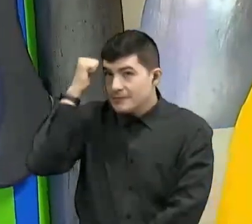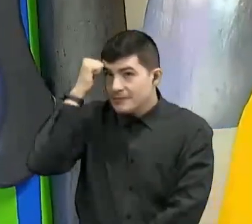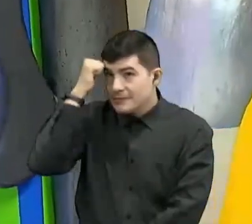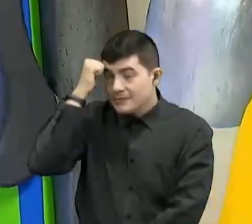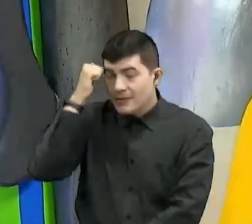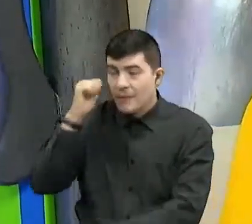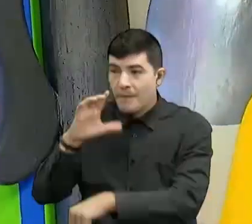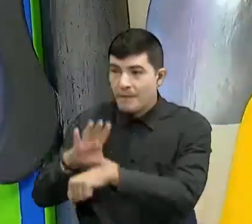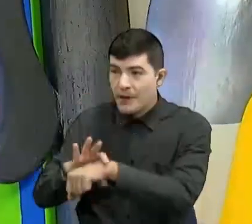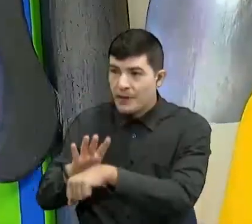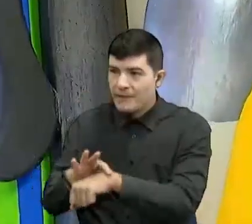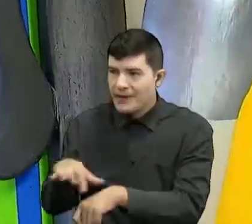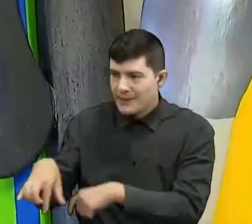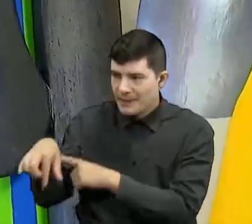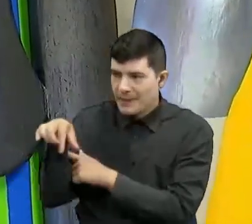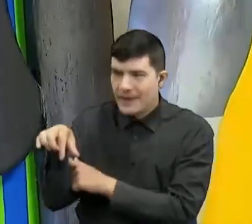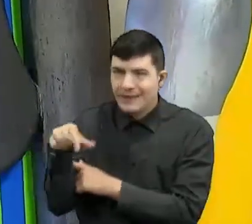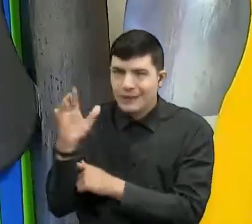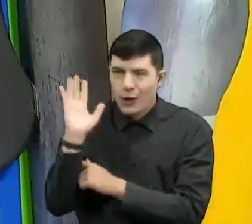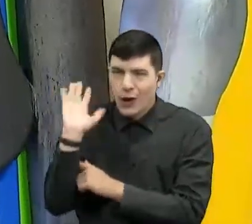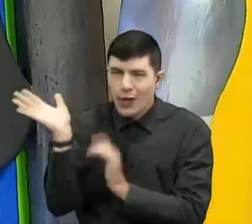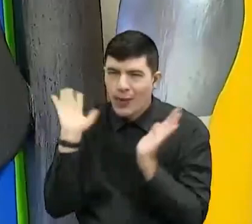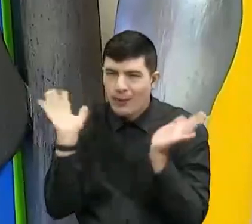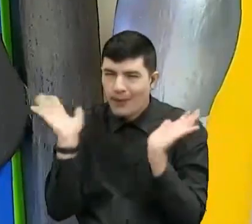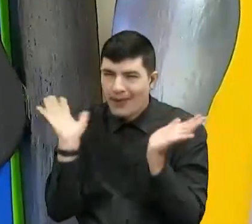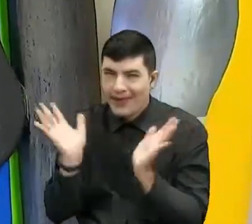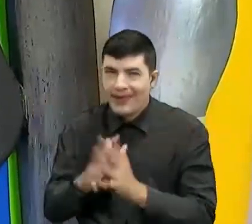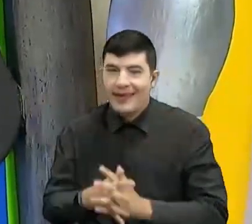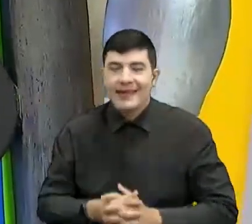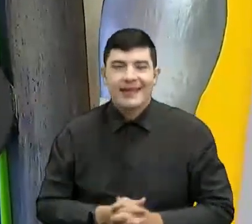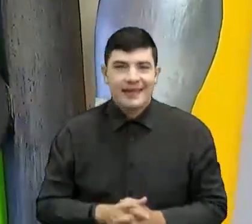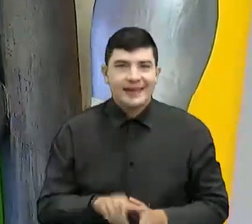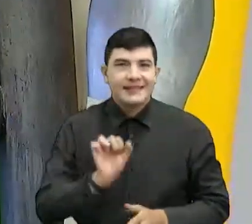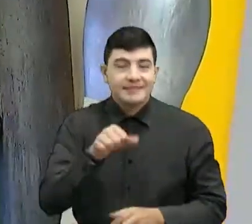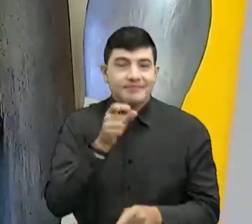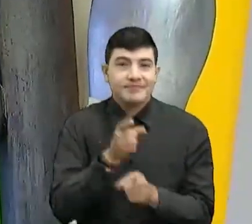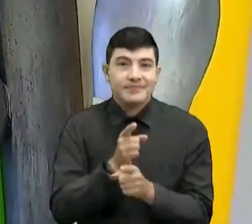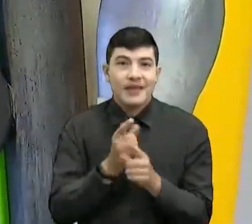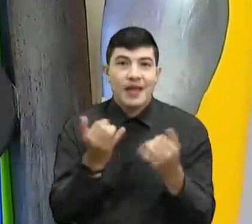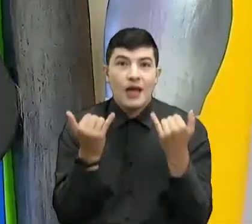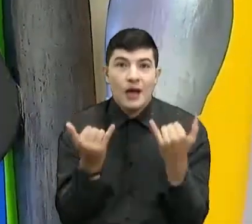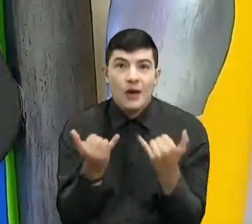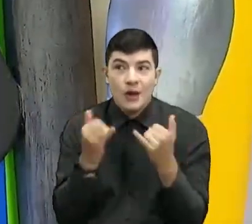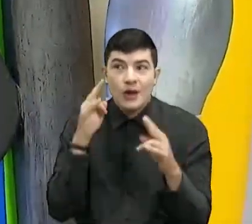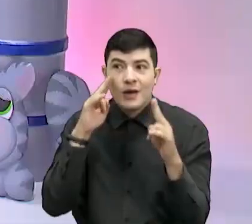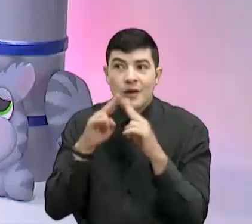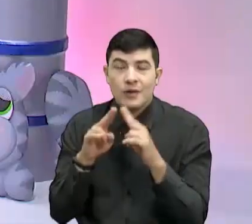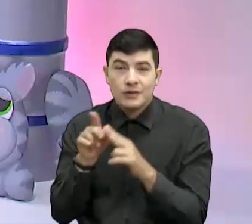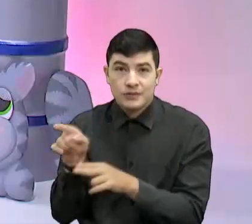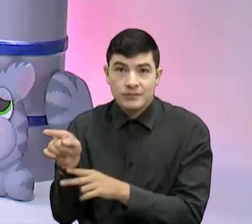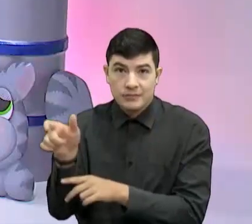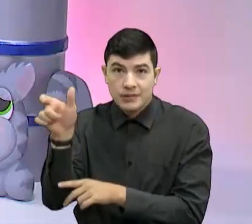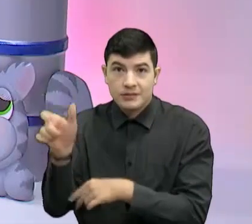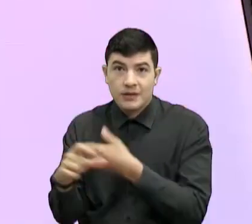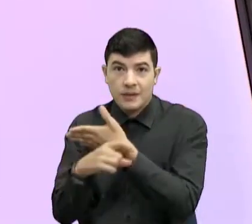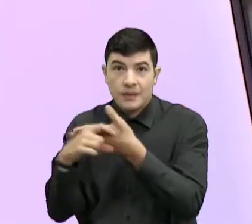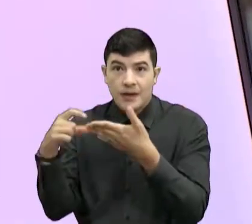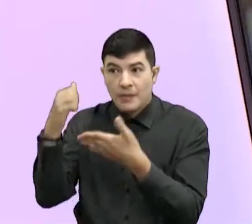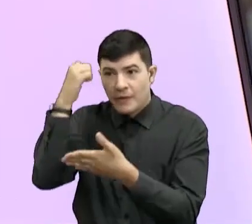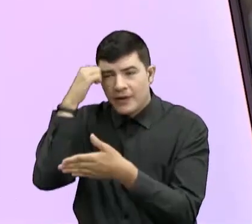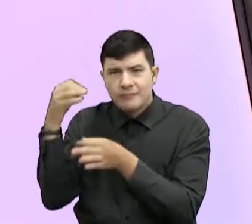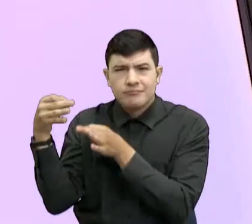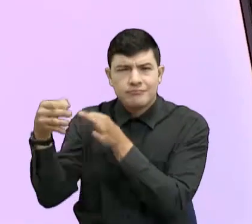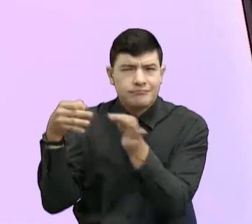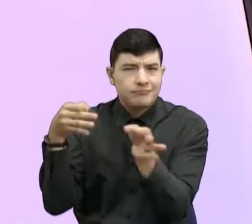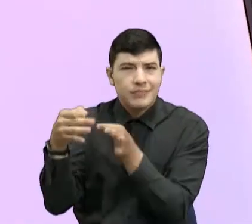entonces a la profe Lina con la fórmula que el día de hoy nos enseñó con su profe Toñita, ¿no? A la garachas.